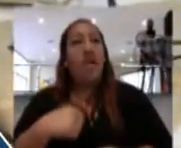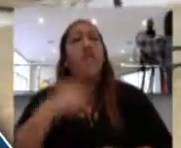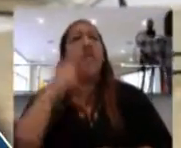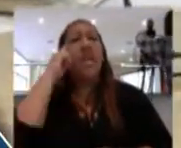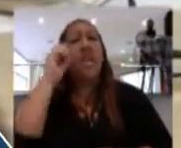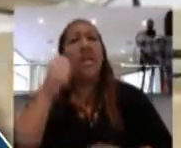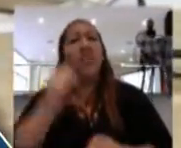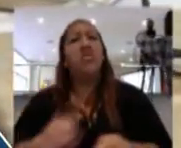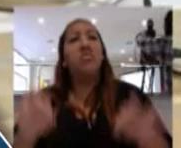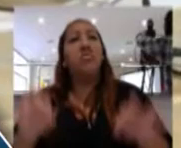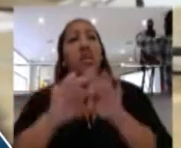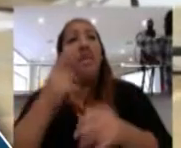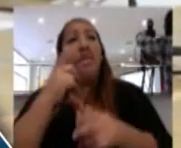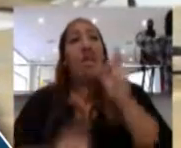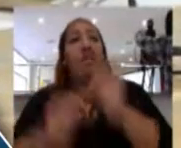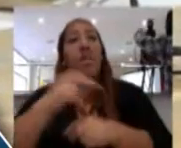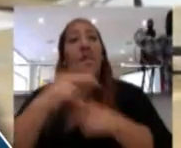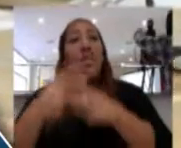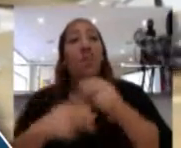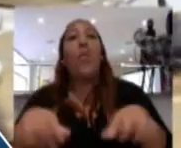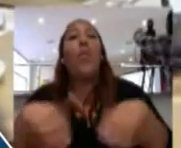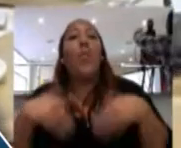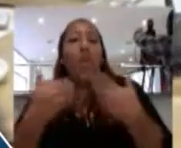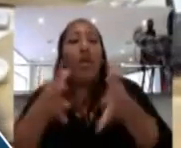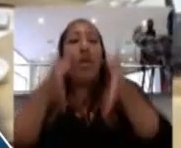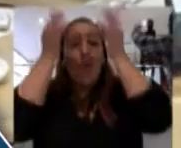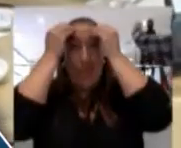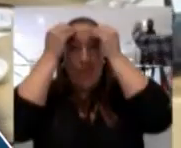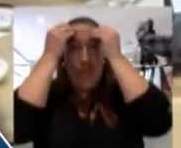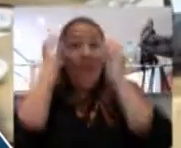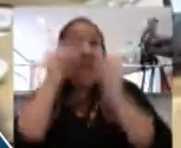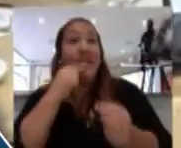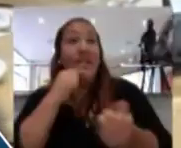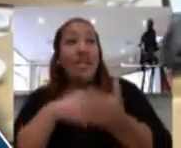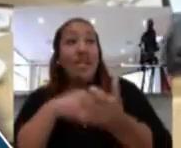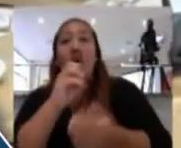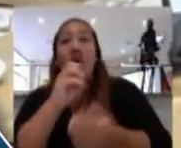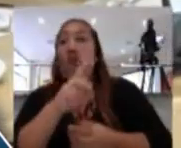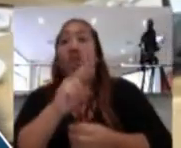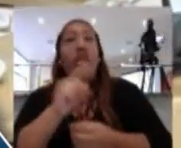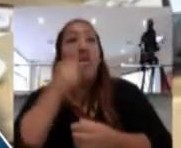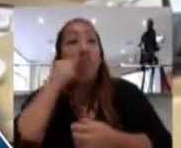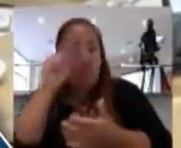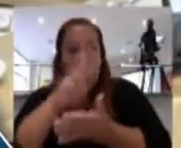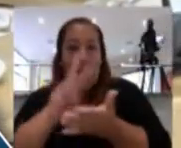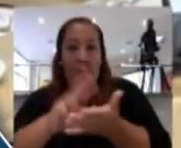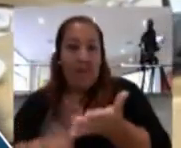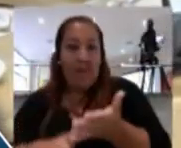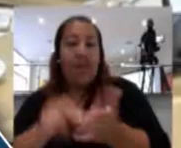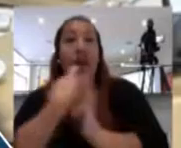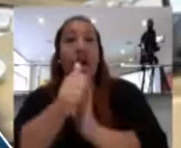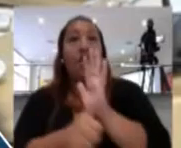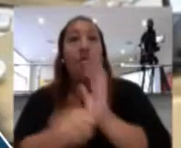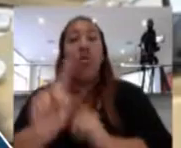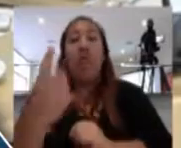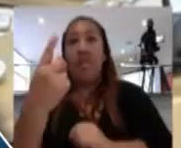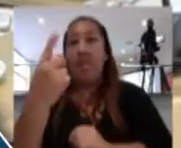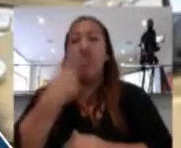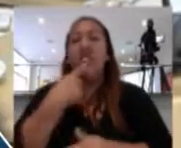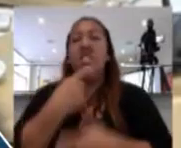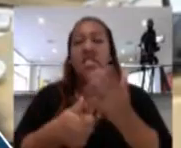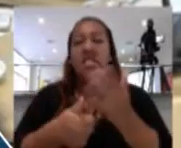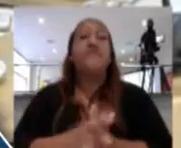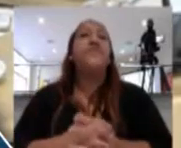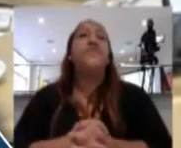vale la pena para que el vecino lo pueda entender esta ordenanza. Voy a leer el artículo primero que es el objeto de la